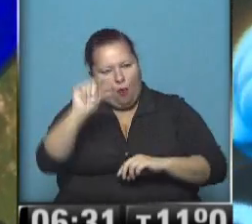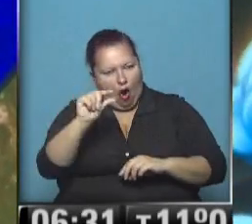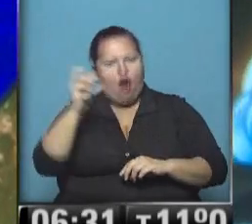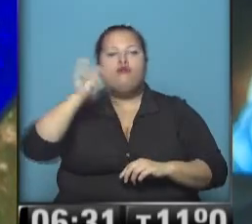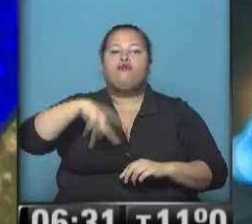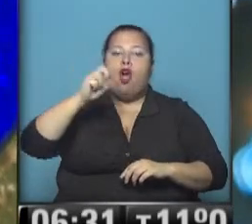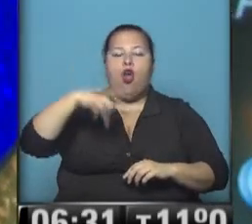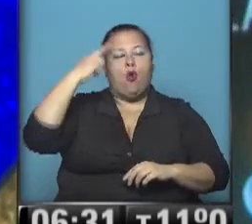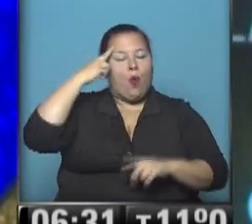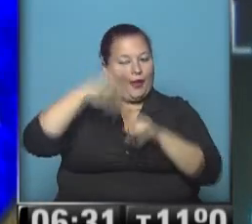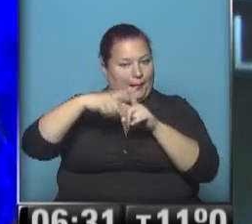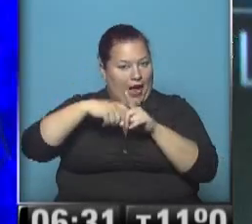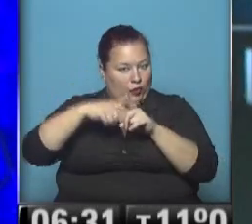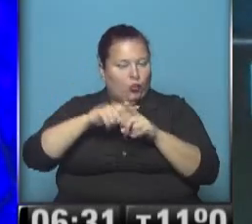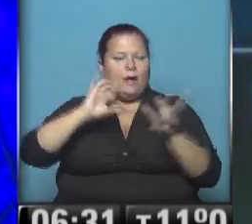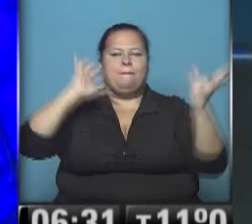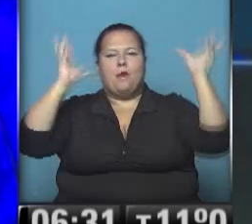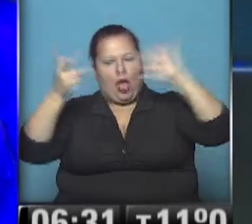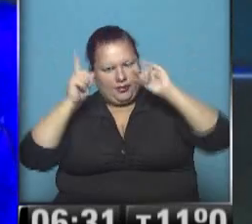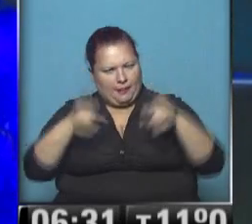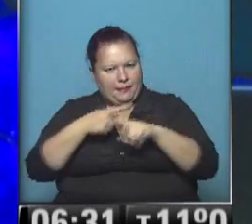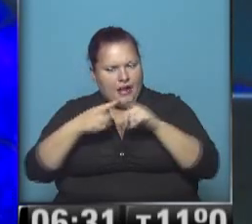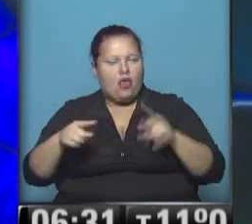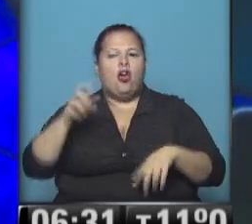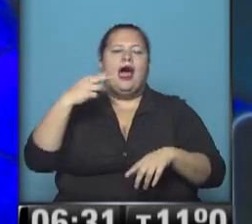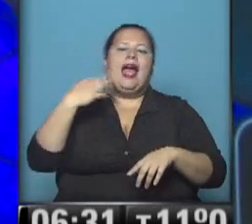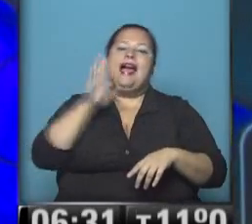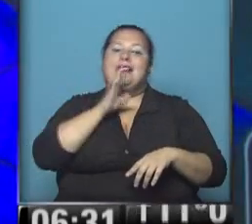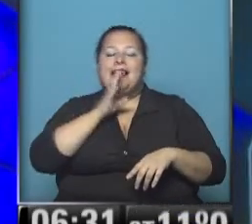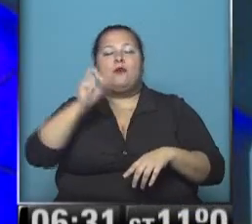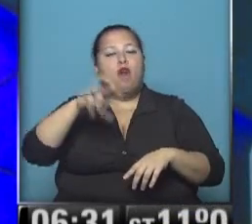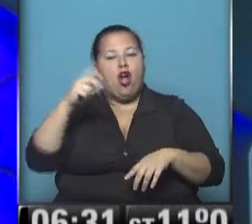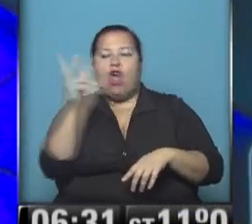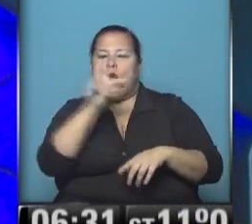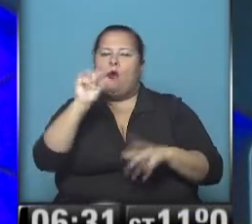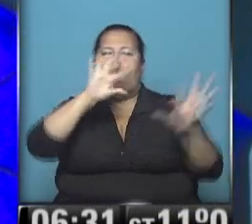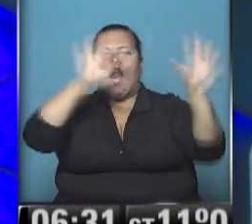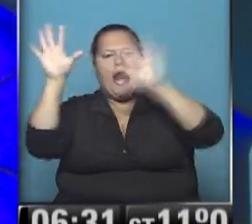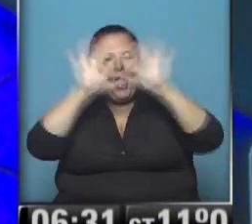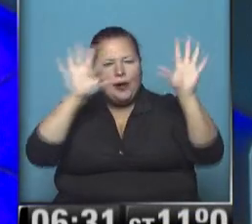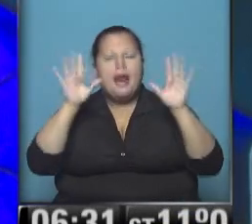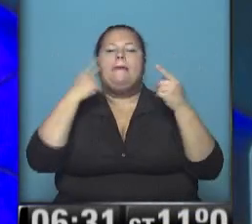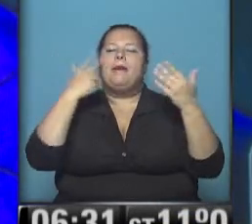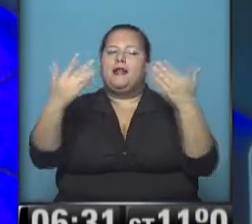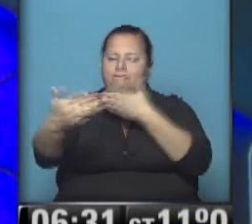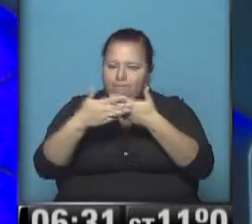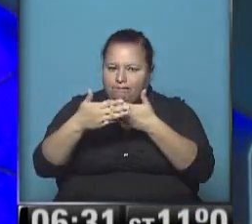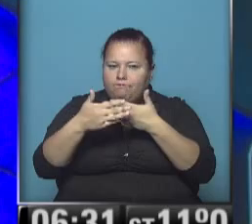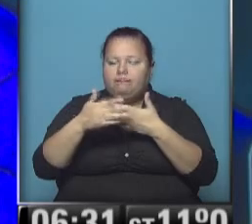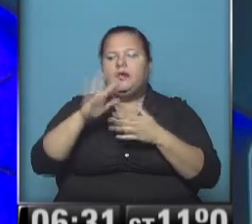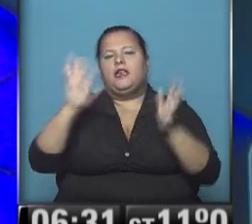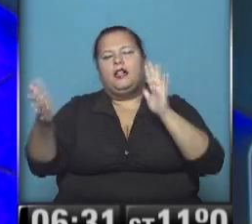en Morón, 9 grados la temperatura, con cielo parcialmente nublado, tanto en Ezeiza como en Morón, algunas neblinas pero allí la visibilidad está reducida